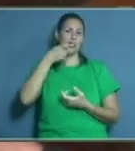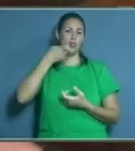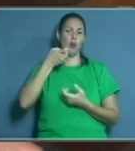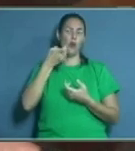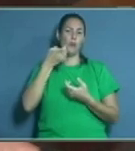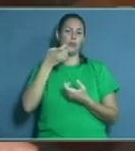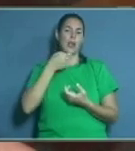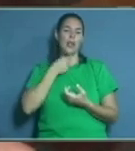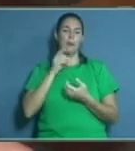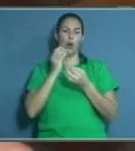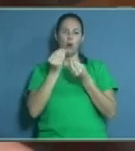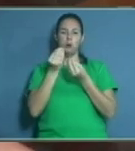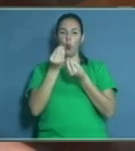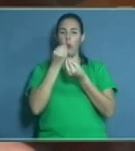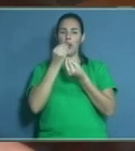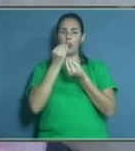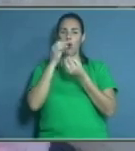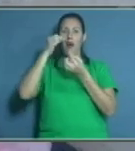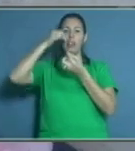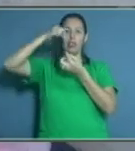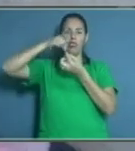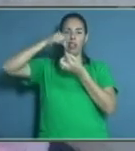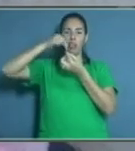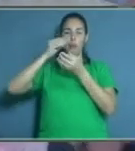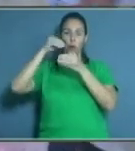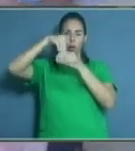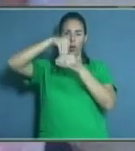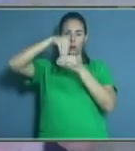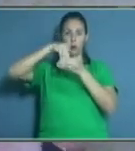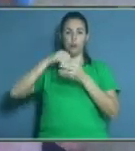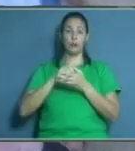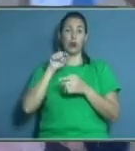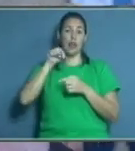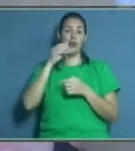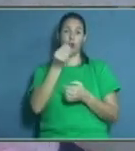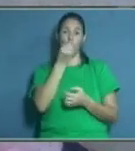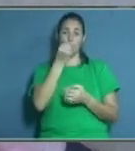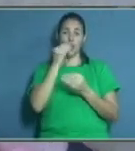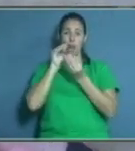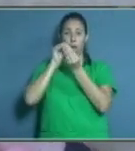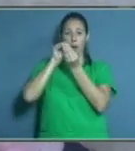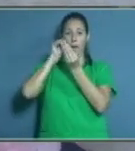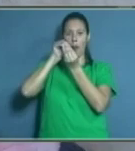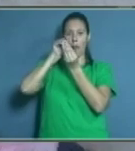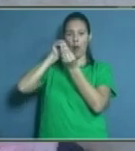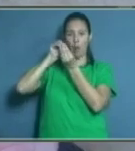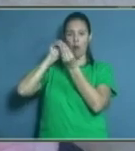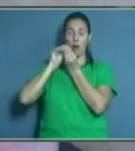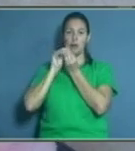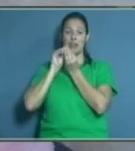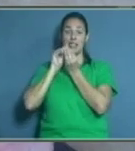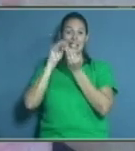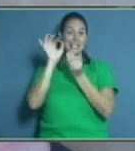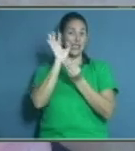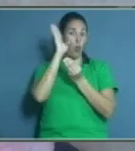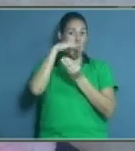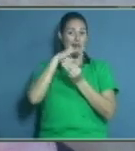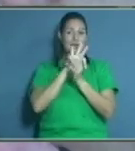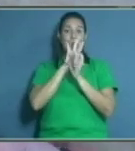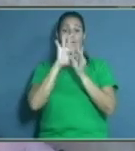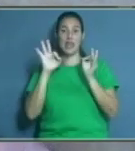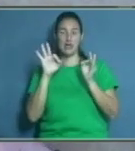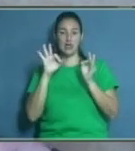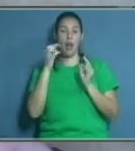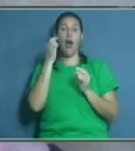que es el diente por dentro. Ahí se alojan alimentos y si no los limpian, yo pienso que